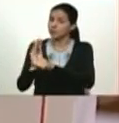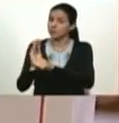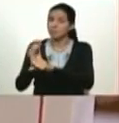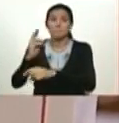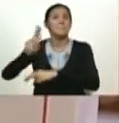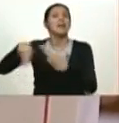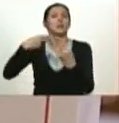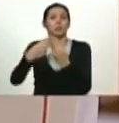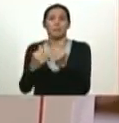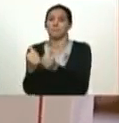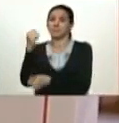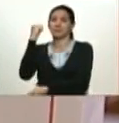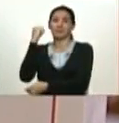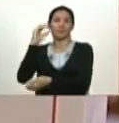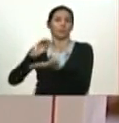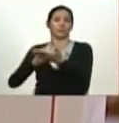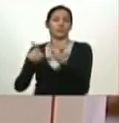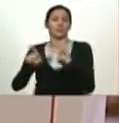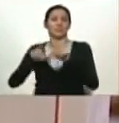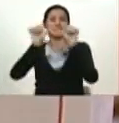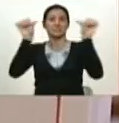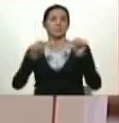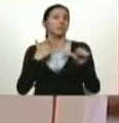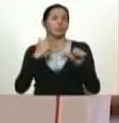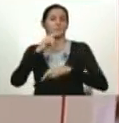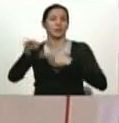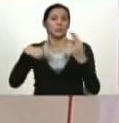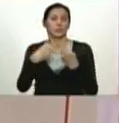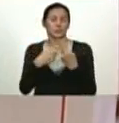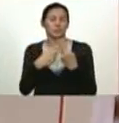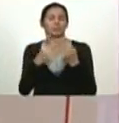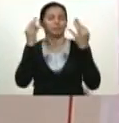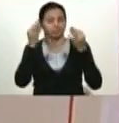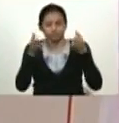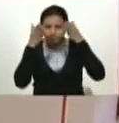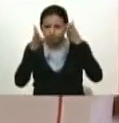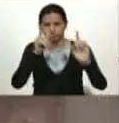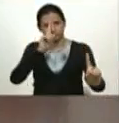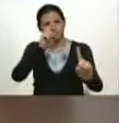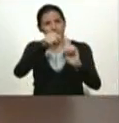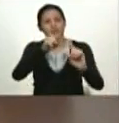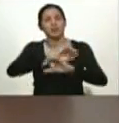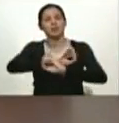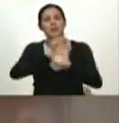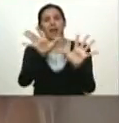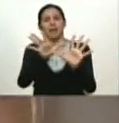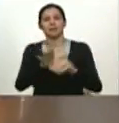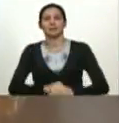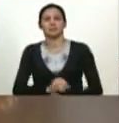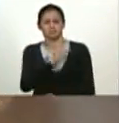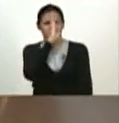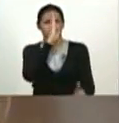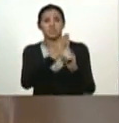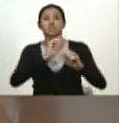de la política económica en el país. La orientación certera, directa, clara, histórica.